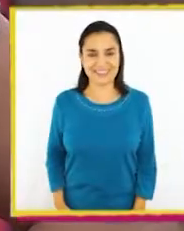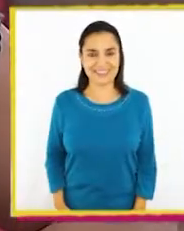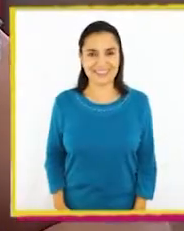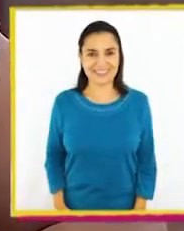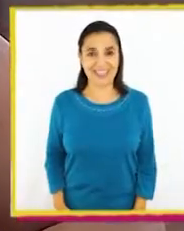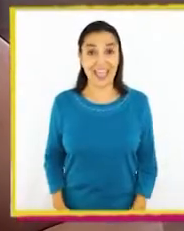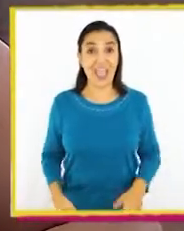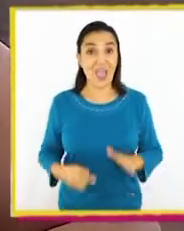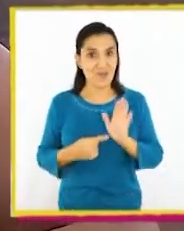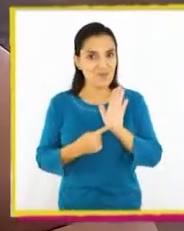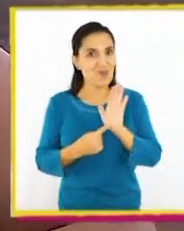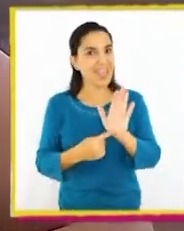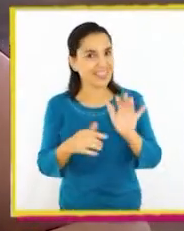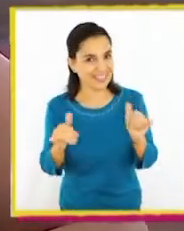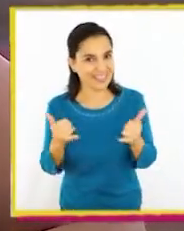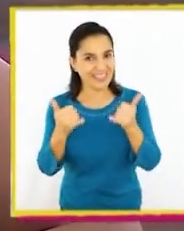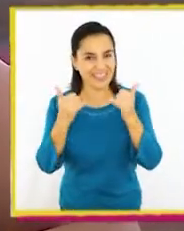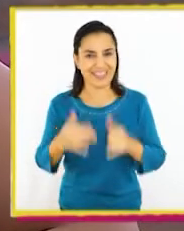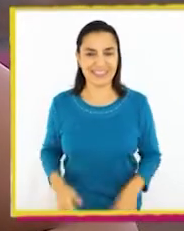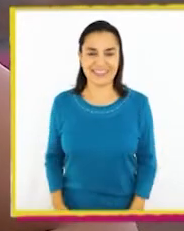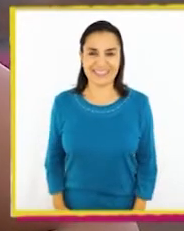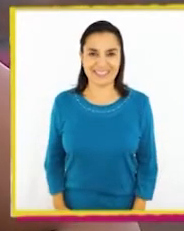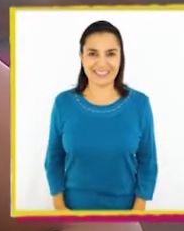¿Les muestro algo entretenido?